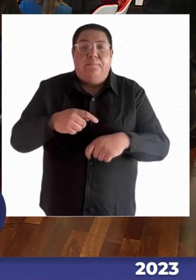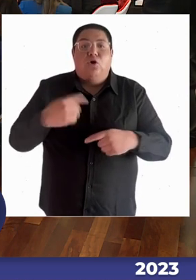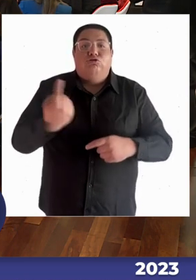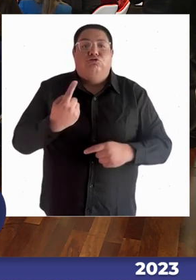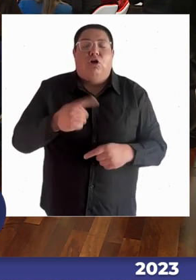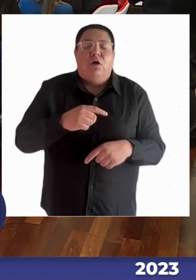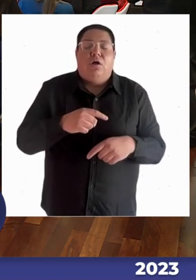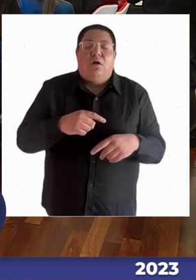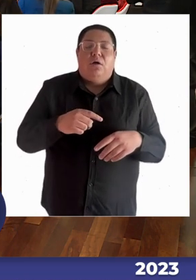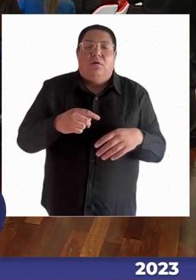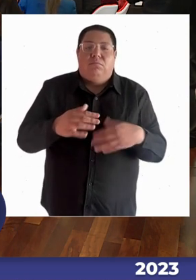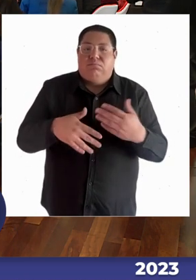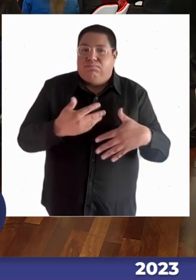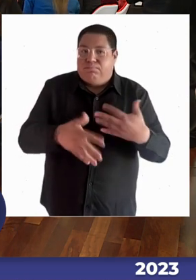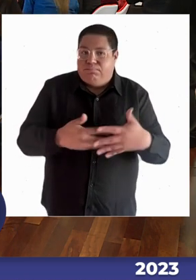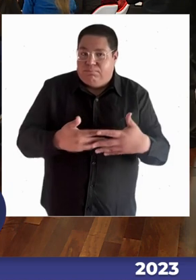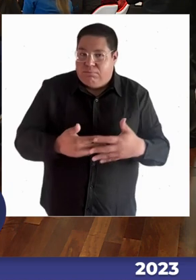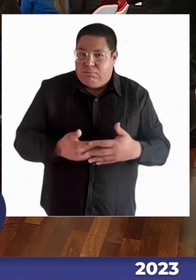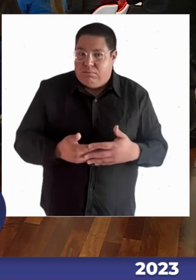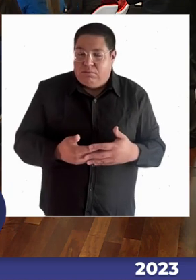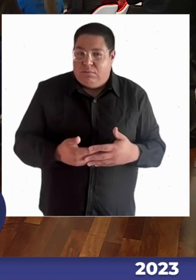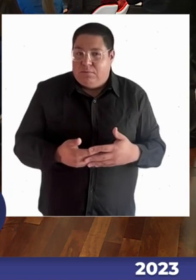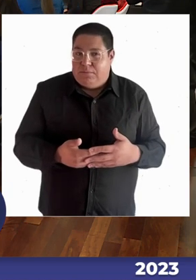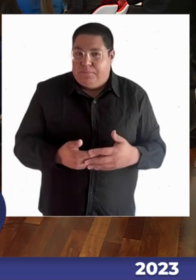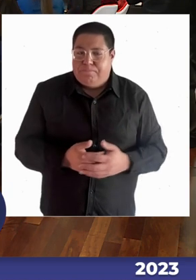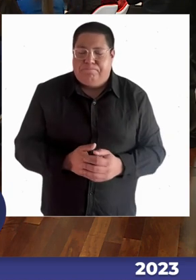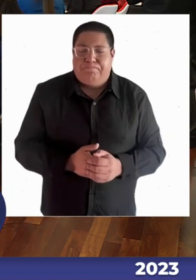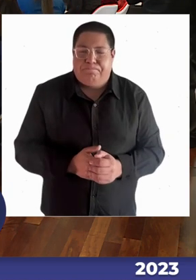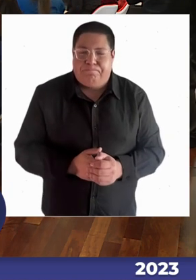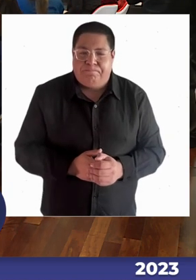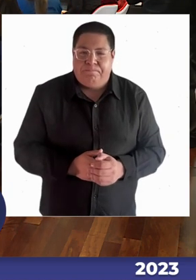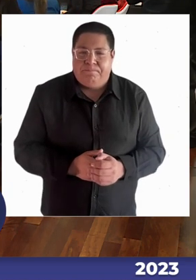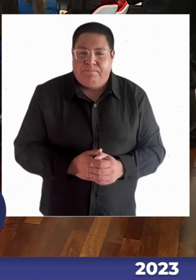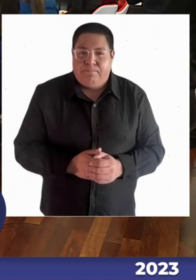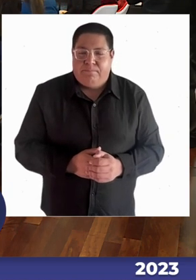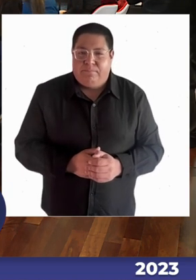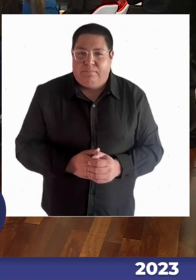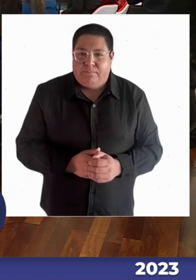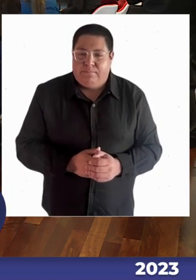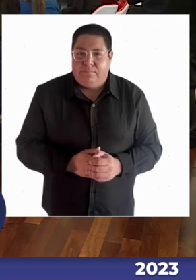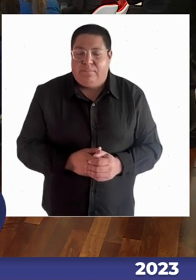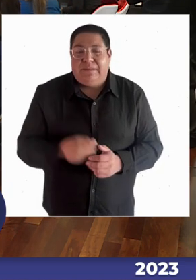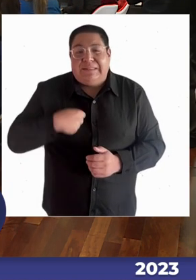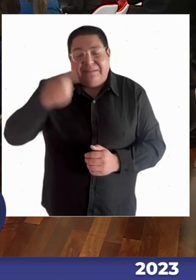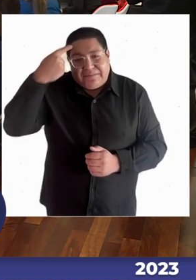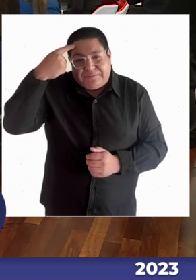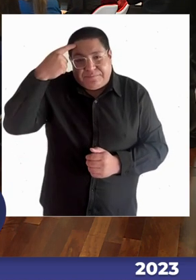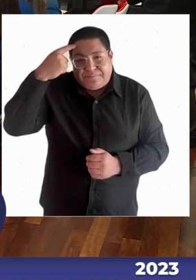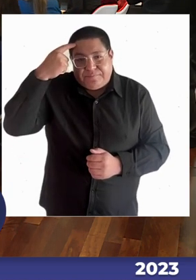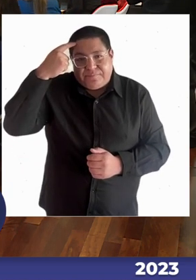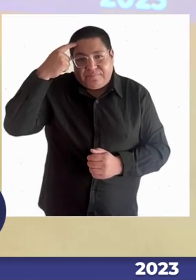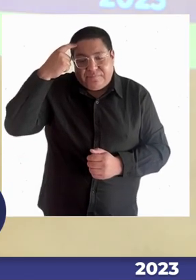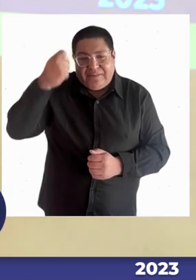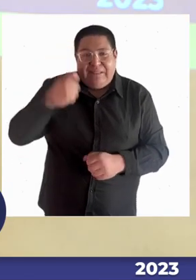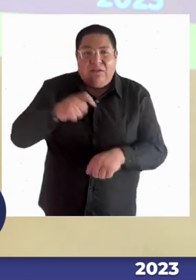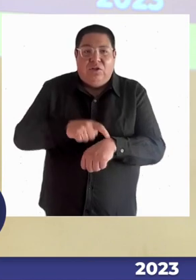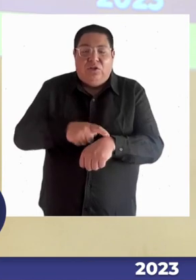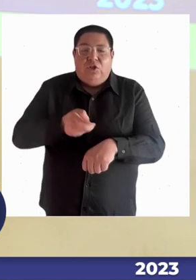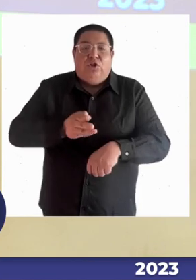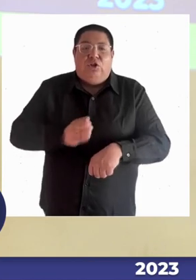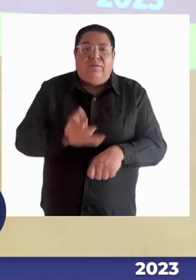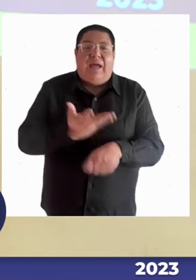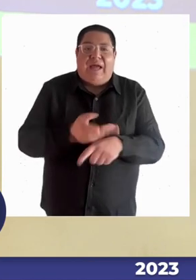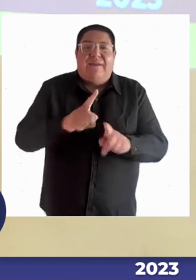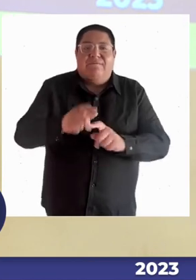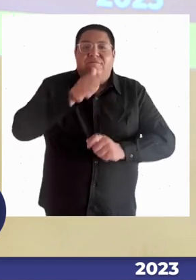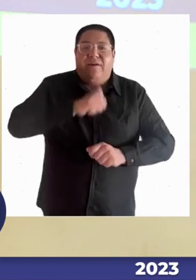este tema, en esta discusión. Y yo creo que tenemos todavía muchos desafíos. Por eso el mérito, Paola, lo que